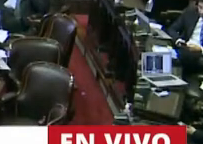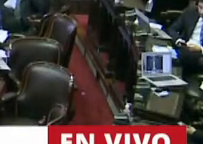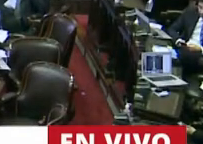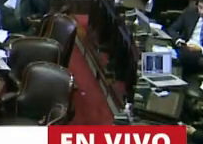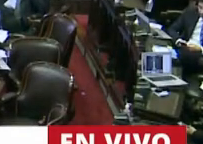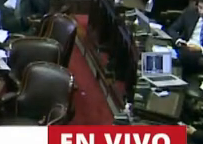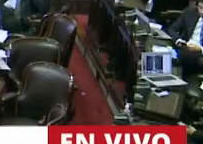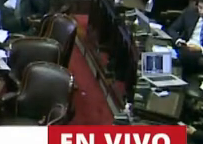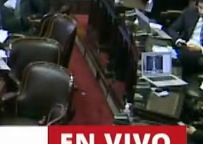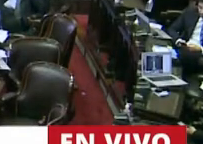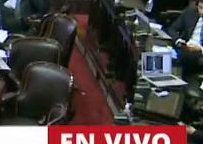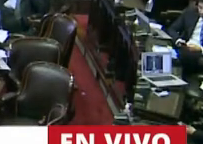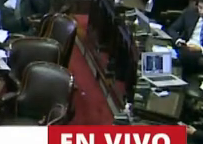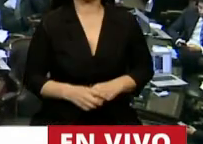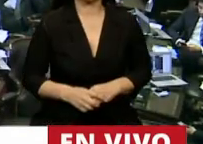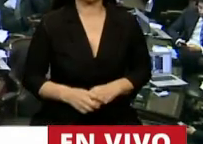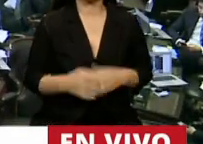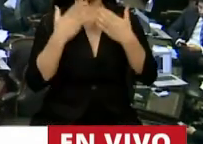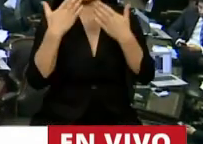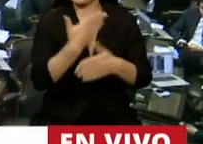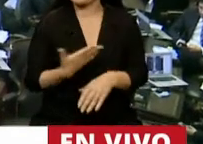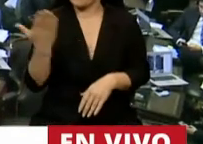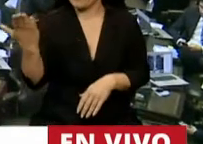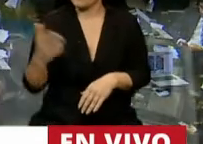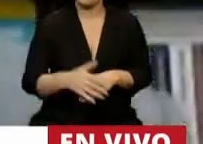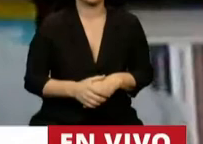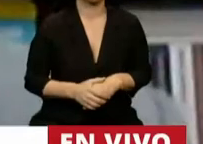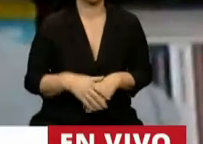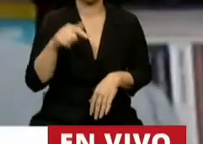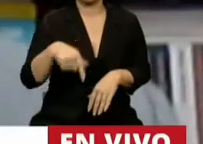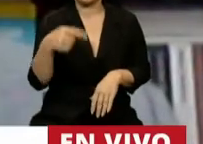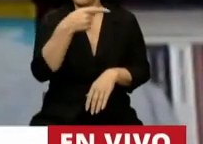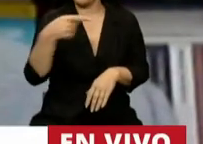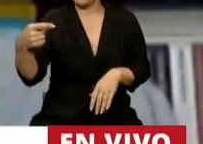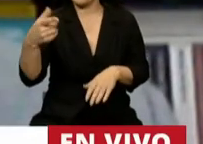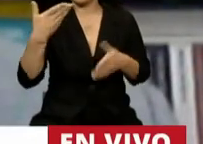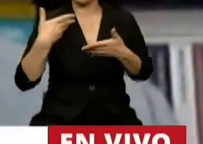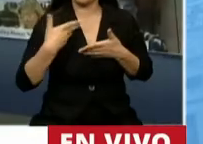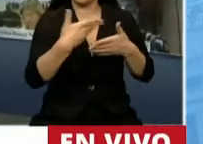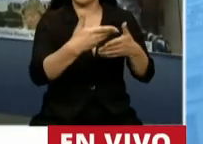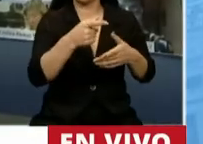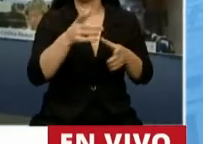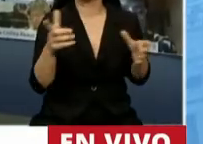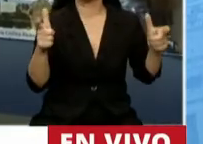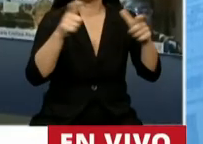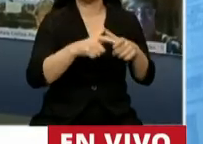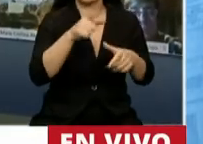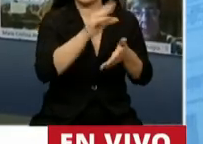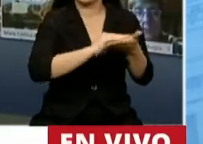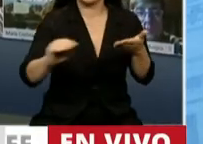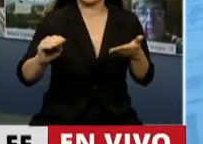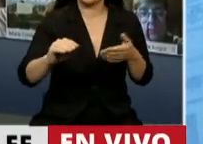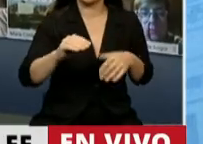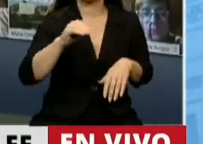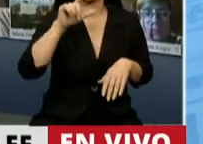Gracias, presidente. Esta semana fui invitado por el presidente del Interbloque Federal, el diputado